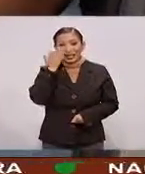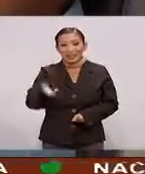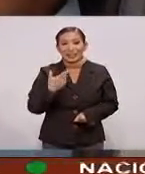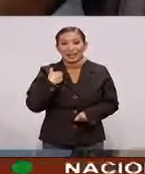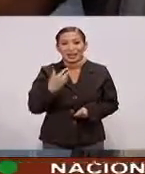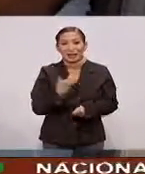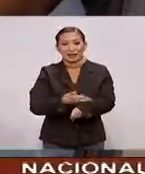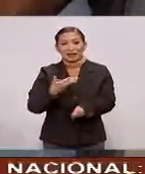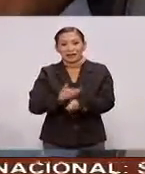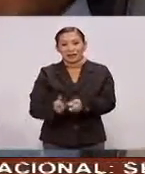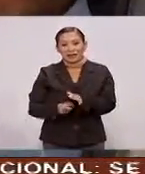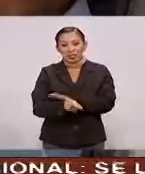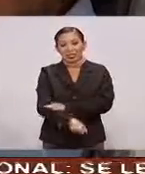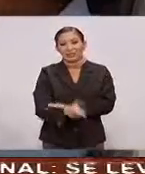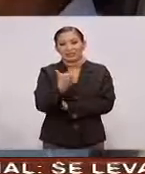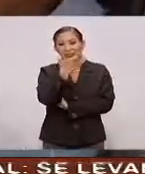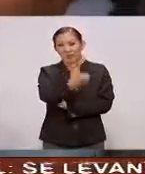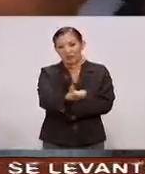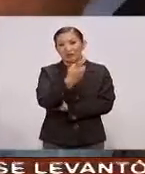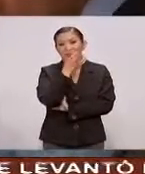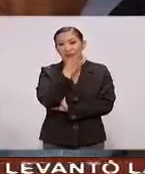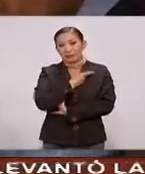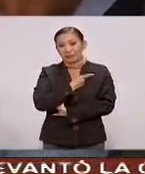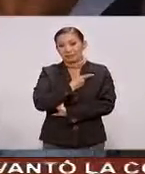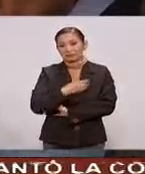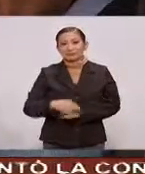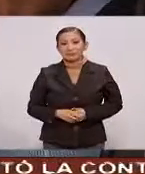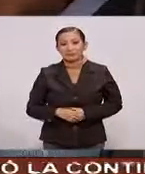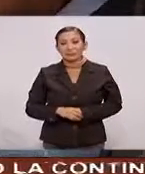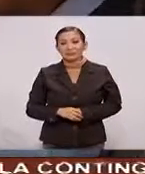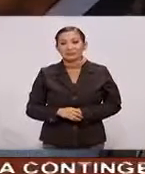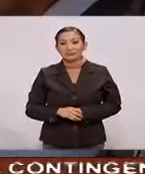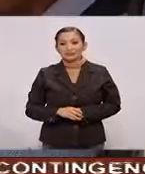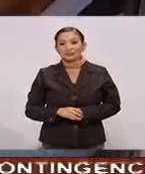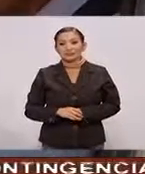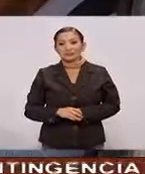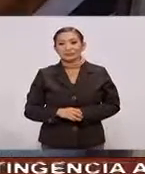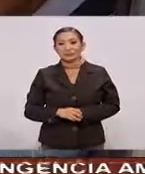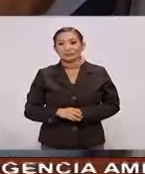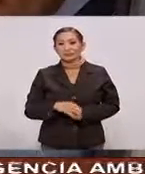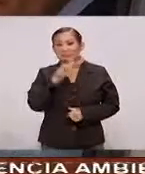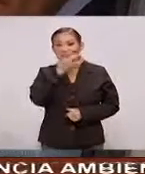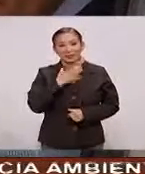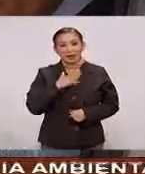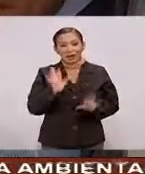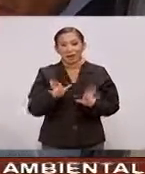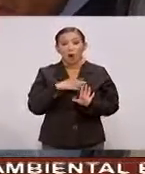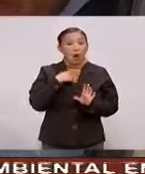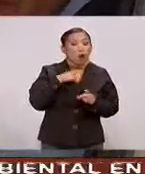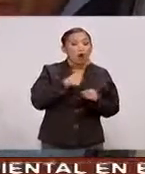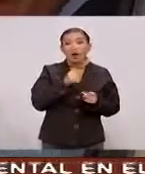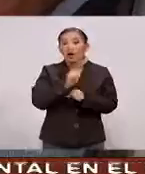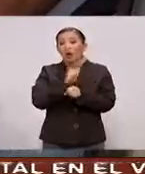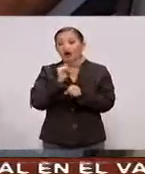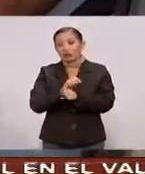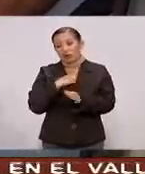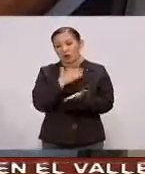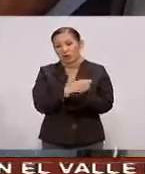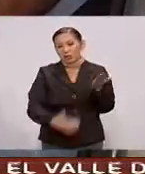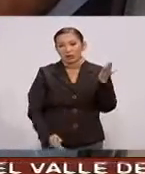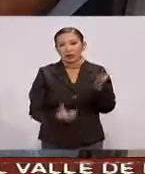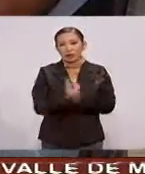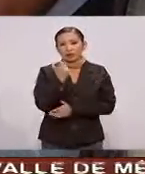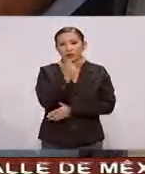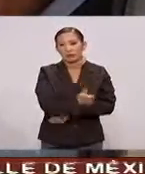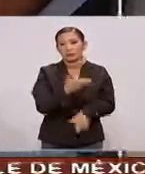¿No se querían arreglar? Sí, sí ¿No te parecieron? Sí, me dijeron ¿Qué te dijeron? Que hablar al corralón Y que le pusiera la mitad de lo que